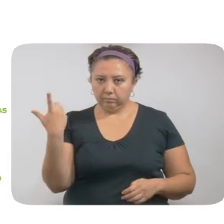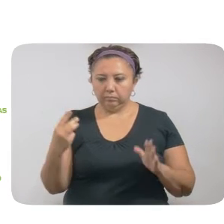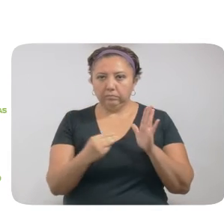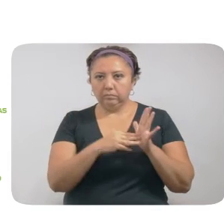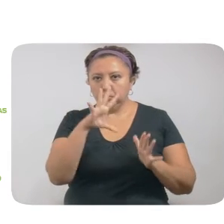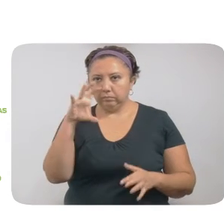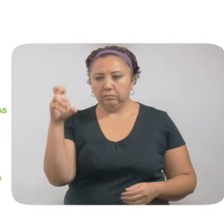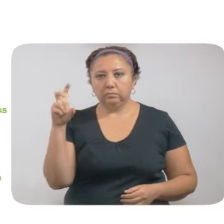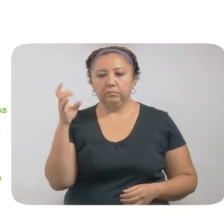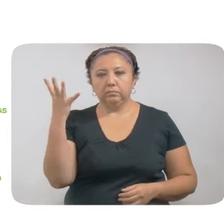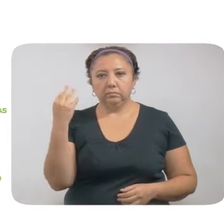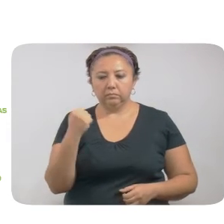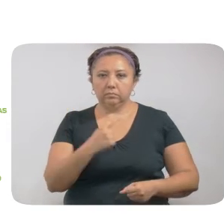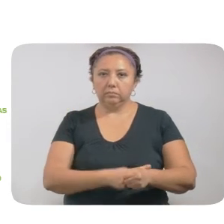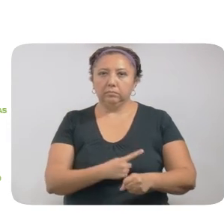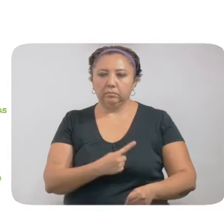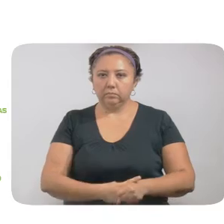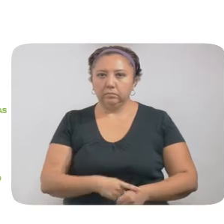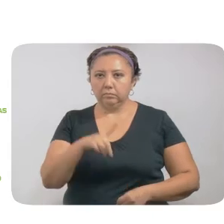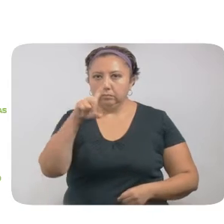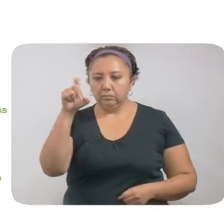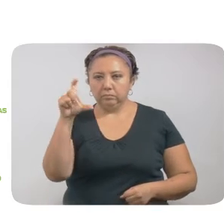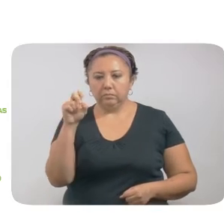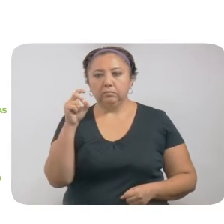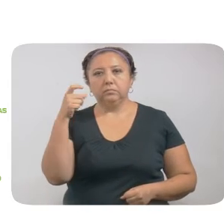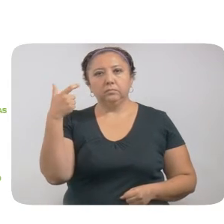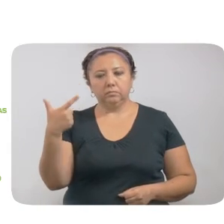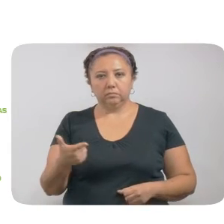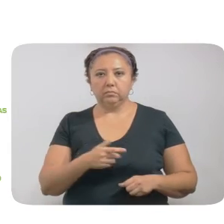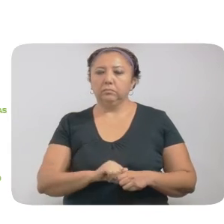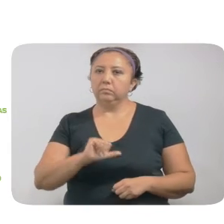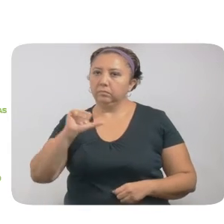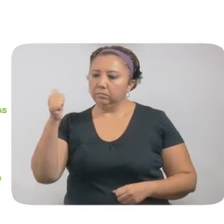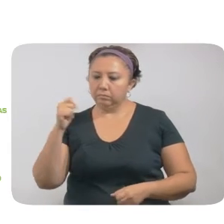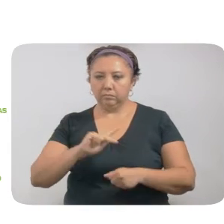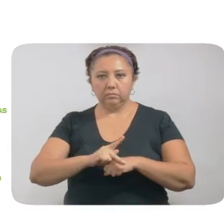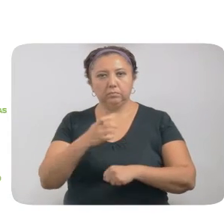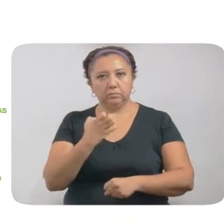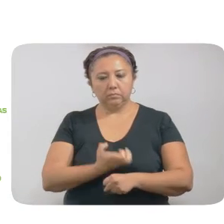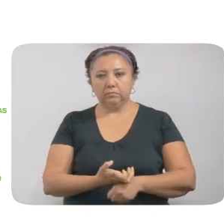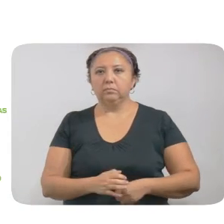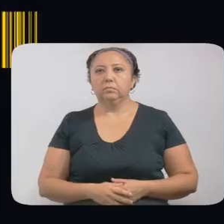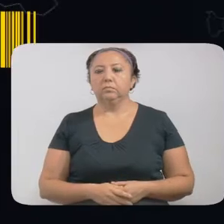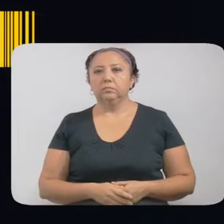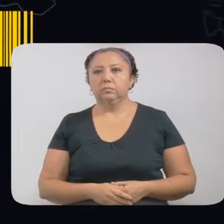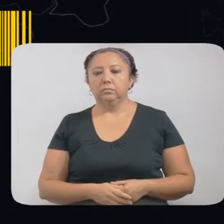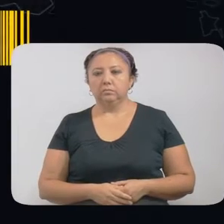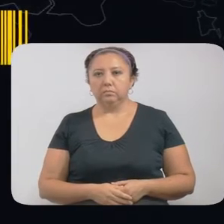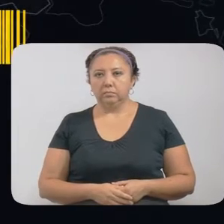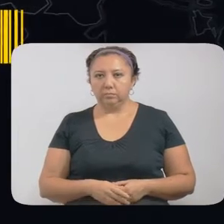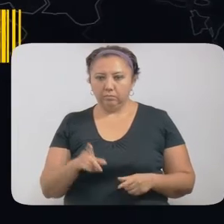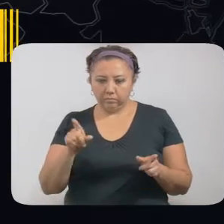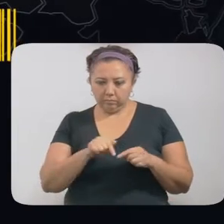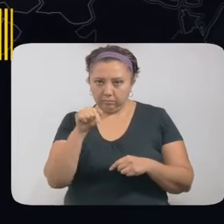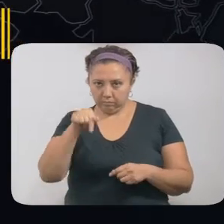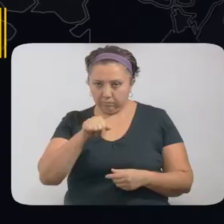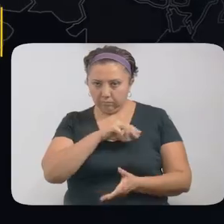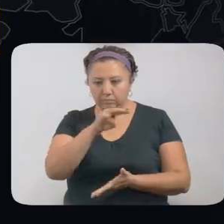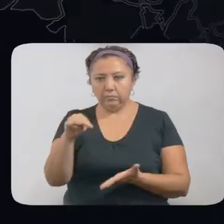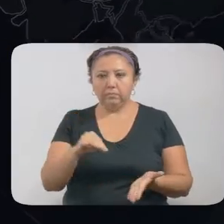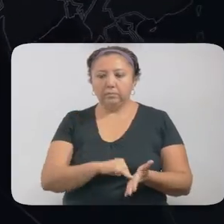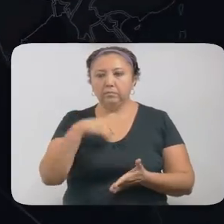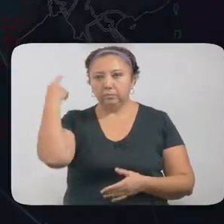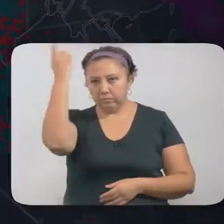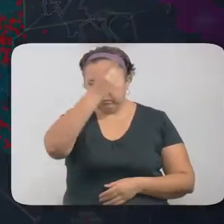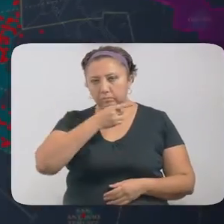,539 casos positivos, 137 de los cuales son de otro país u otro estado. Específicamente en Mérida